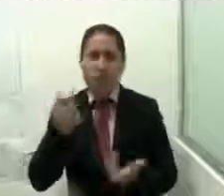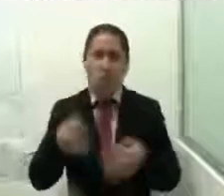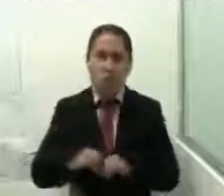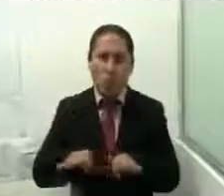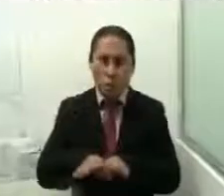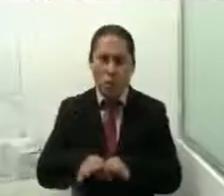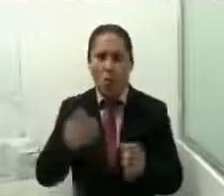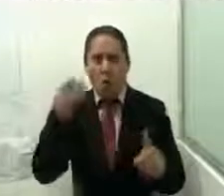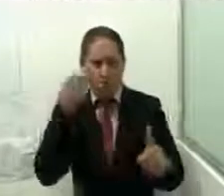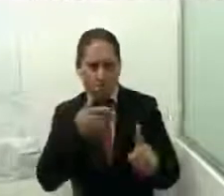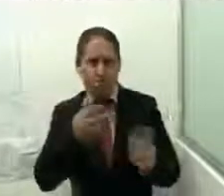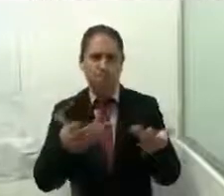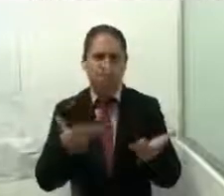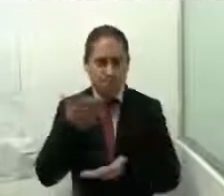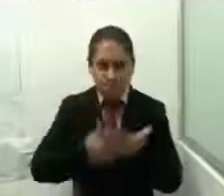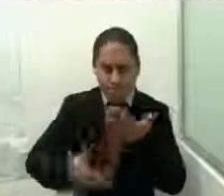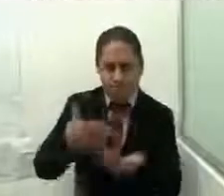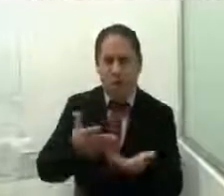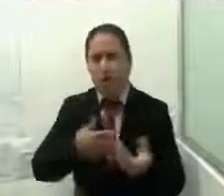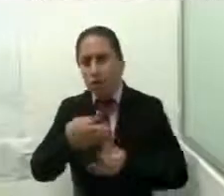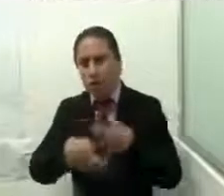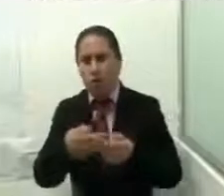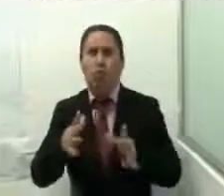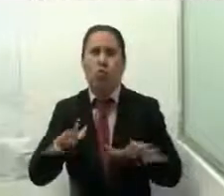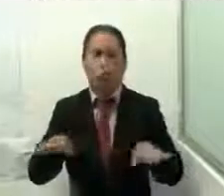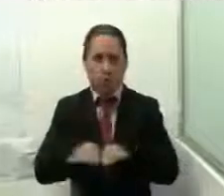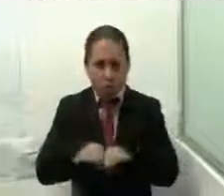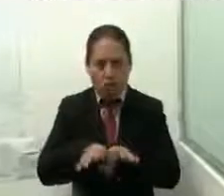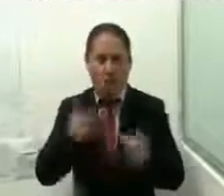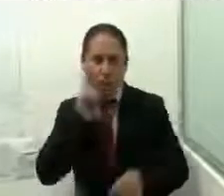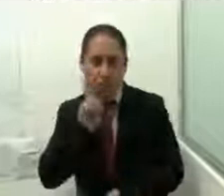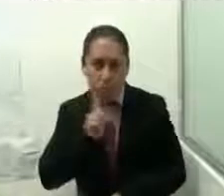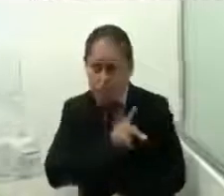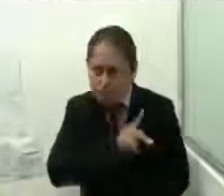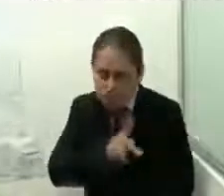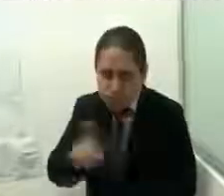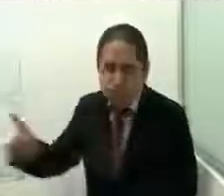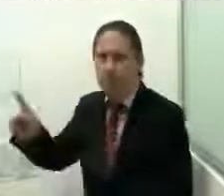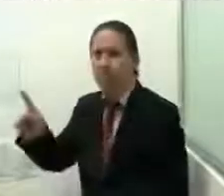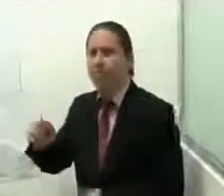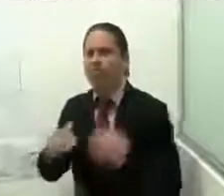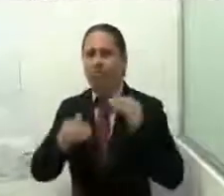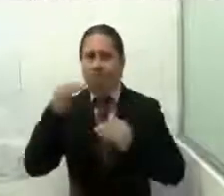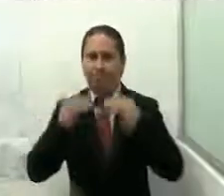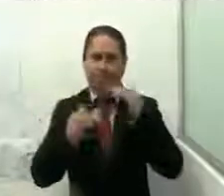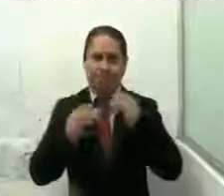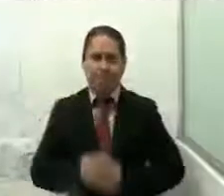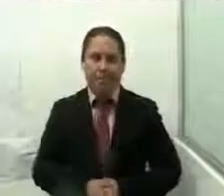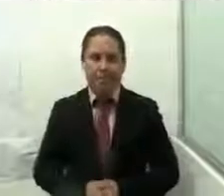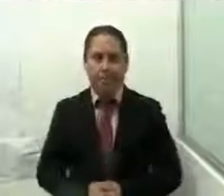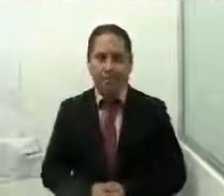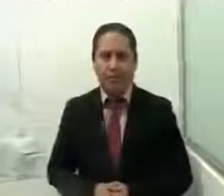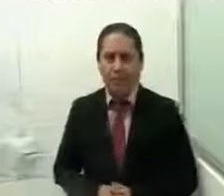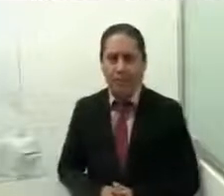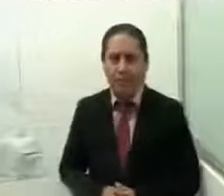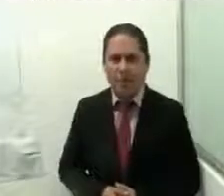Perspectiva de Género CDM y el Programa de Fortalecimiento a la Transversalidad de la Perspectiva de Género. Con la finalidad